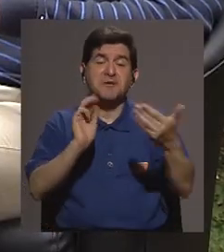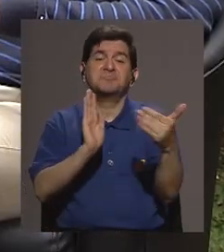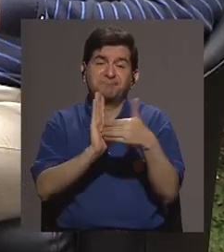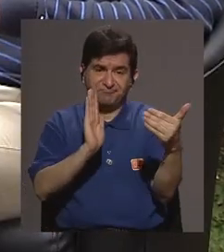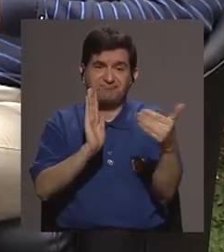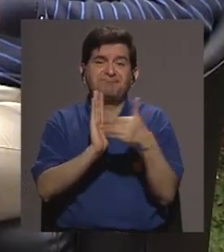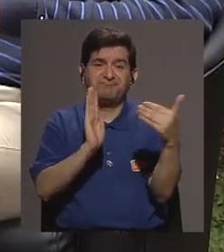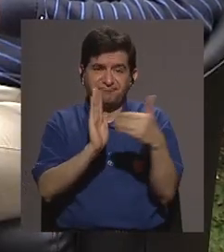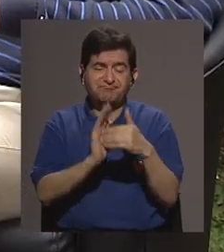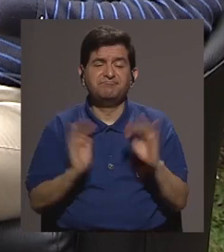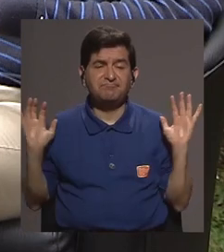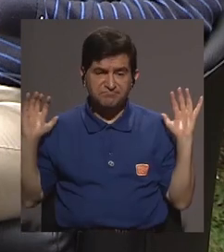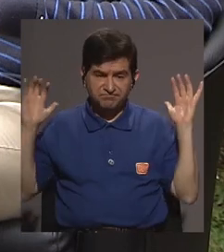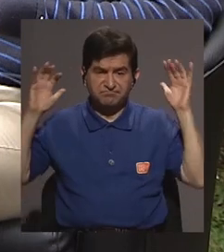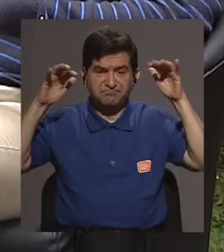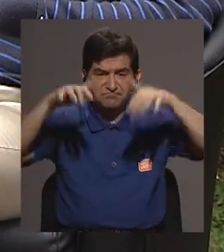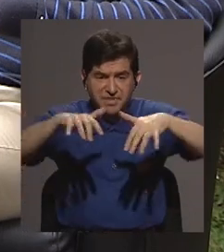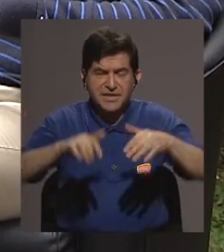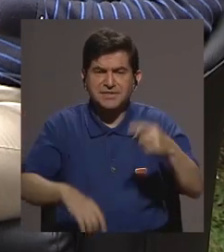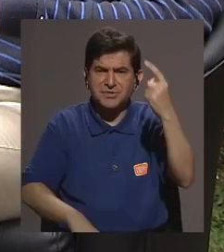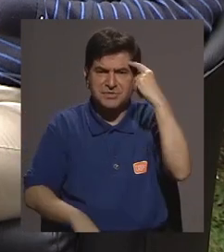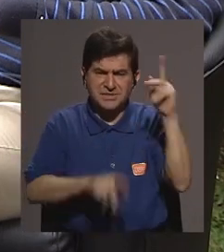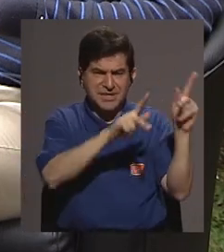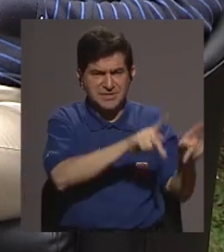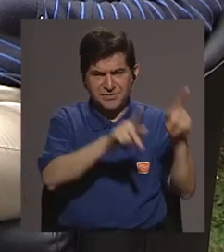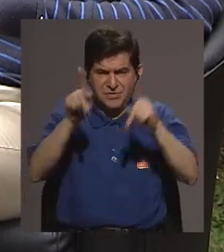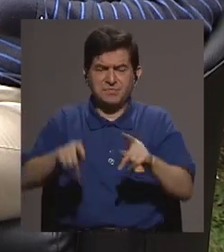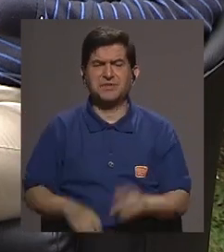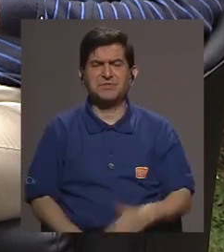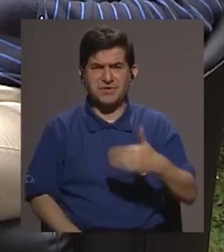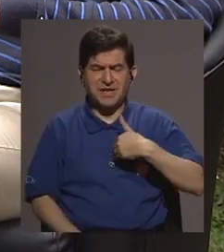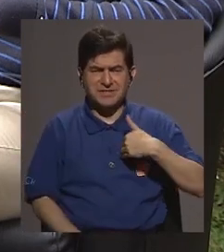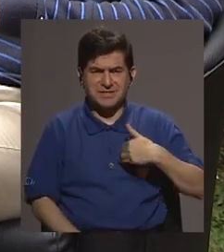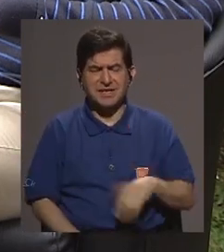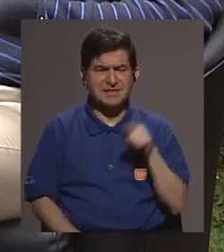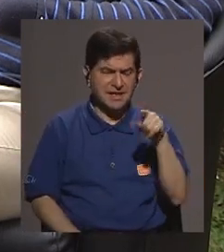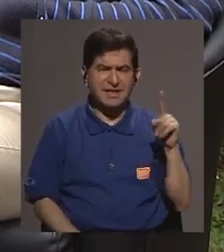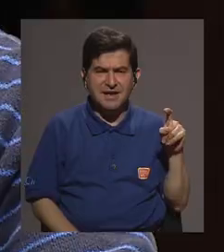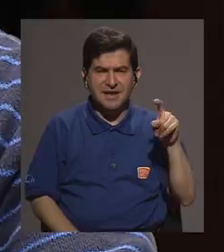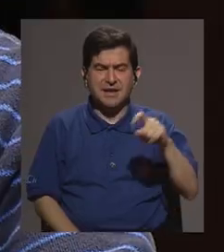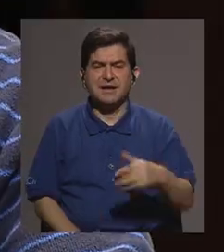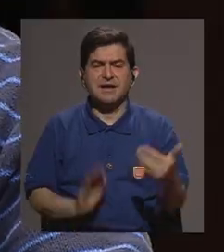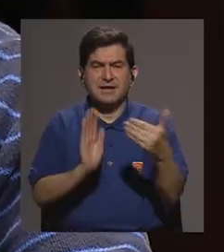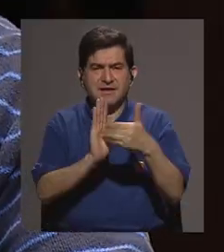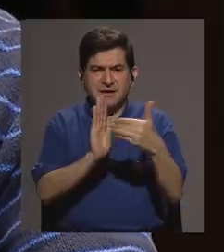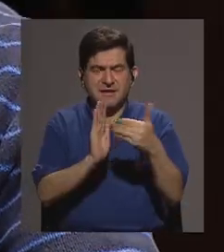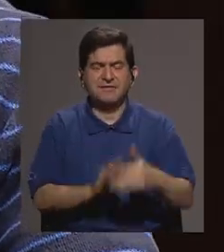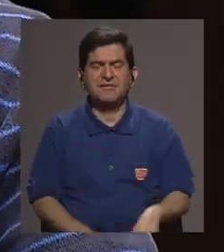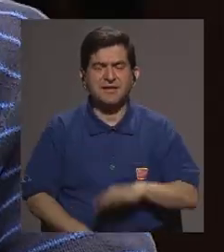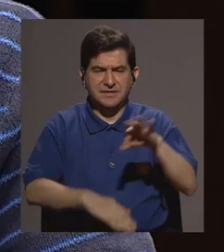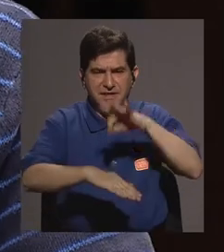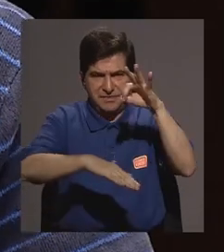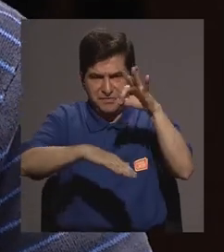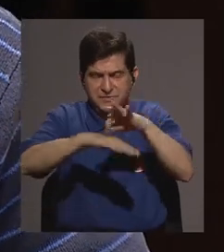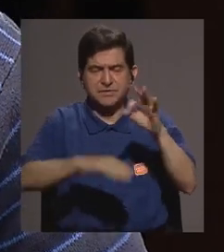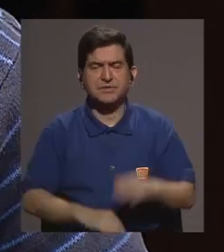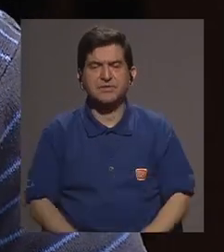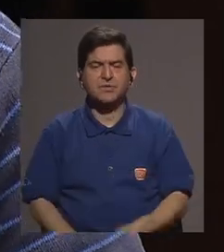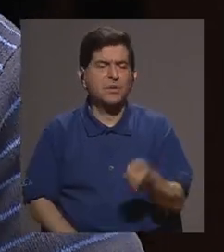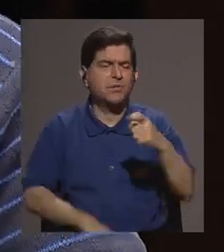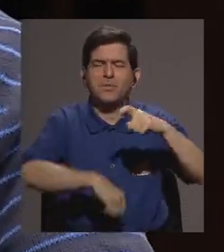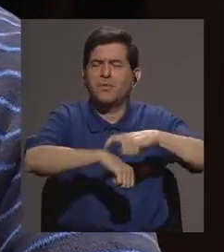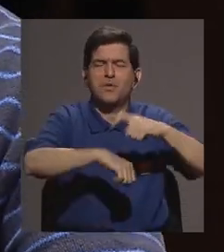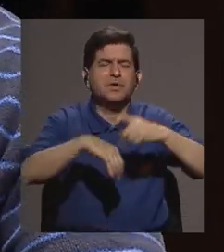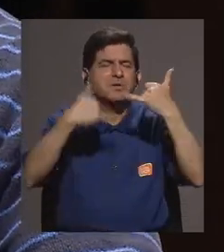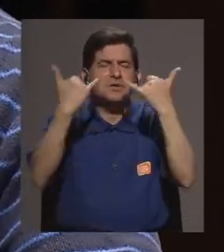afectar las migraciones desde el punto de vista de personas que puedan traer el parásito y pueden infectar los mosquitos correcto doctor nos queda poco tiempo